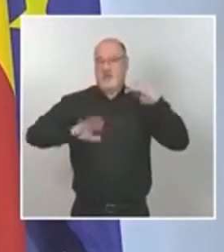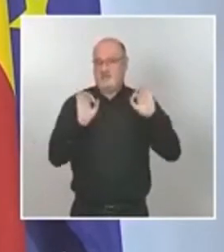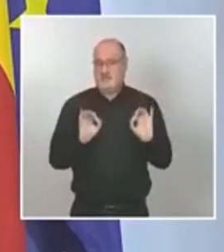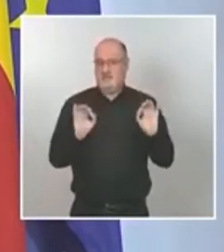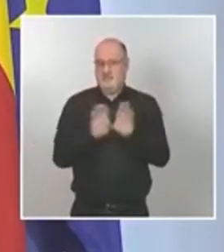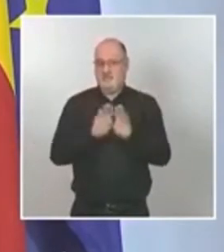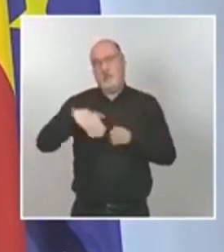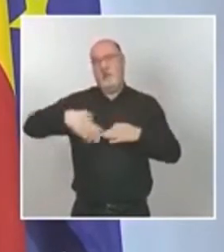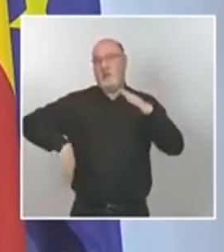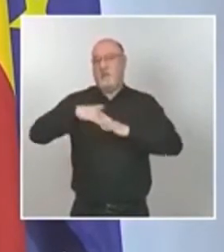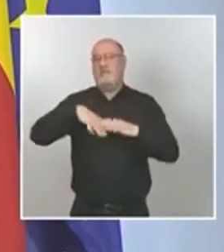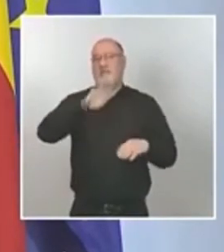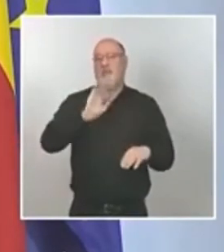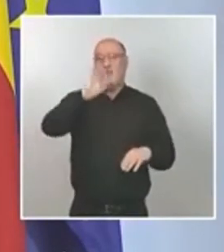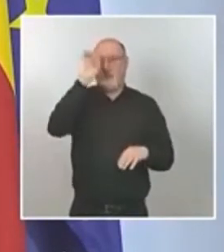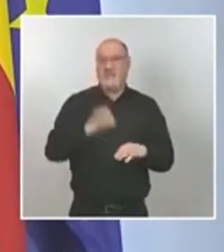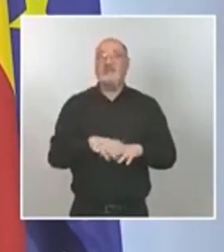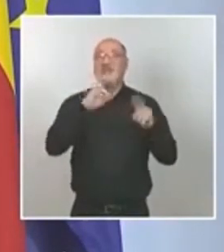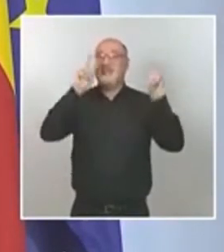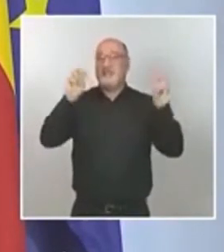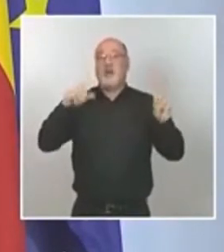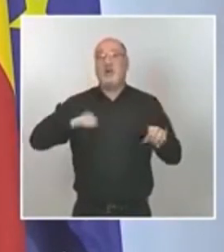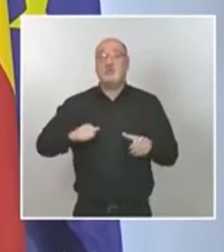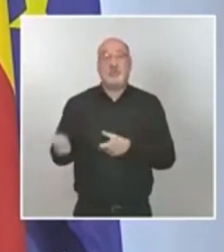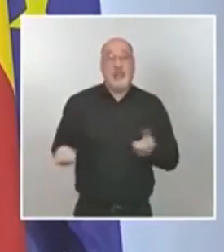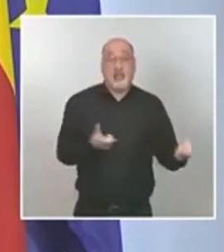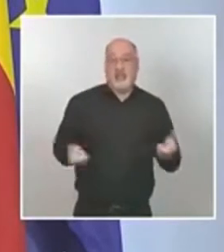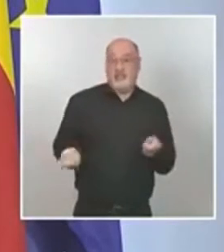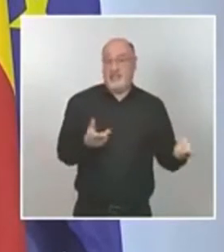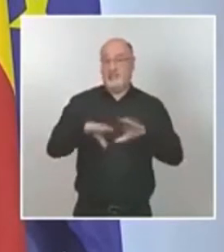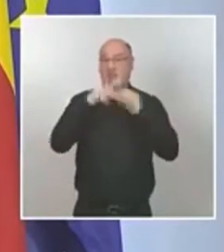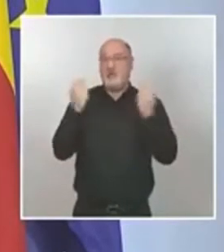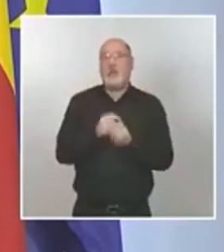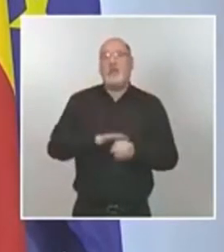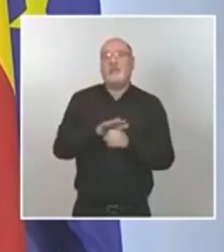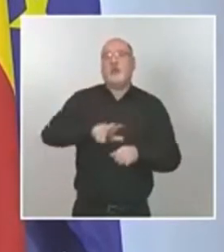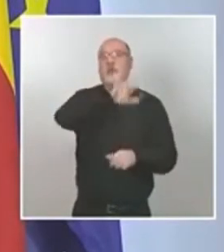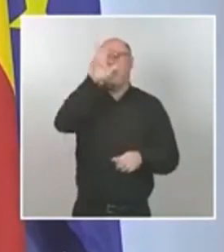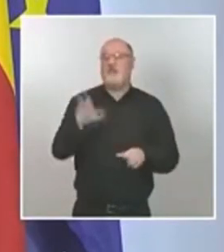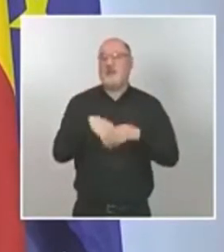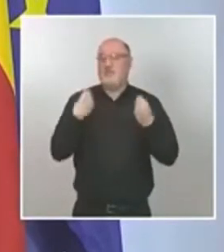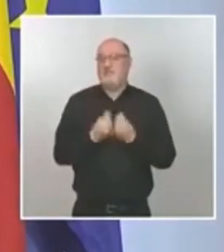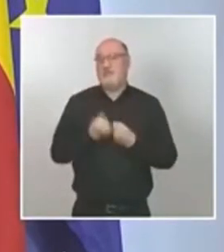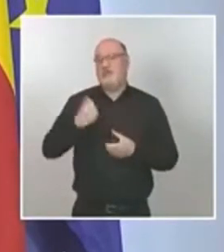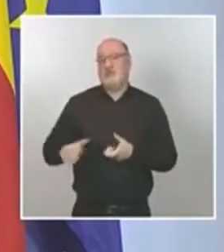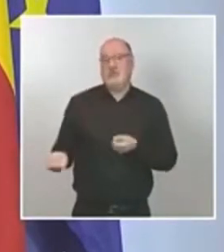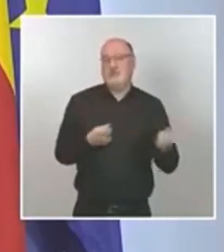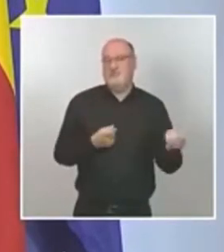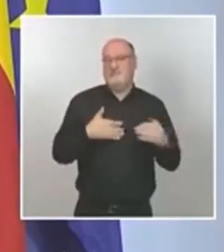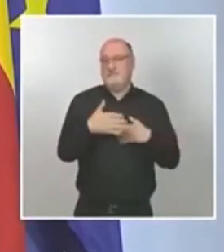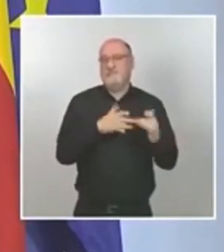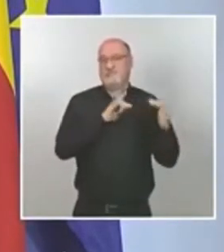respecto a los casos hospitalizados a nivel nacional se está viendo un estancamiento y en algunas